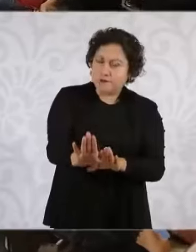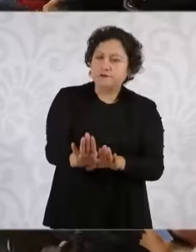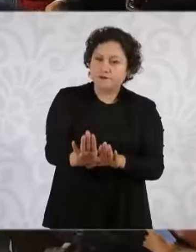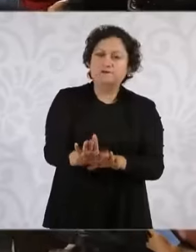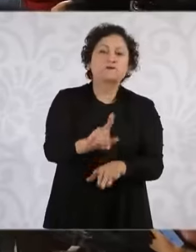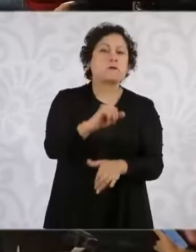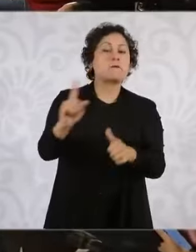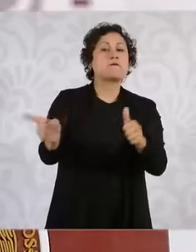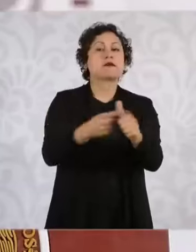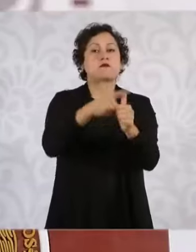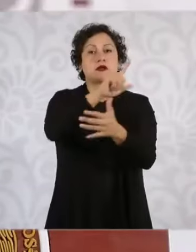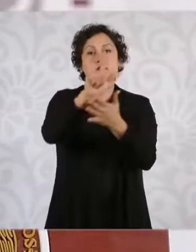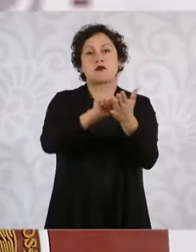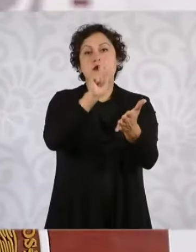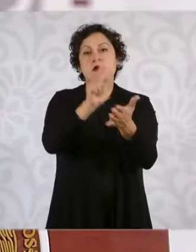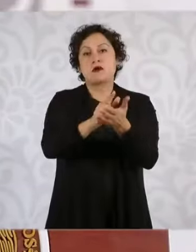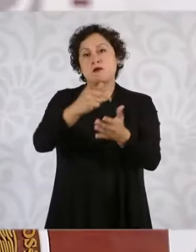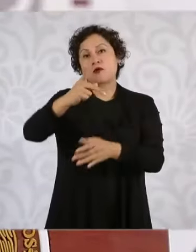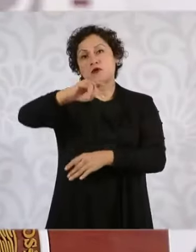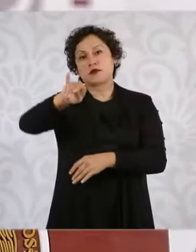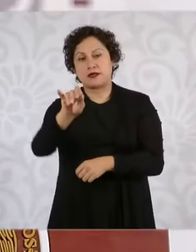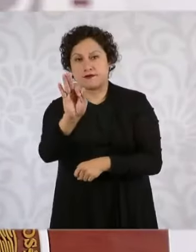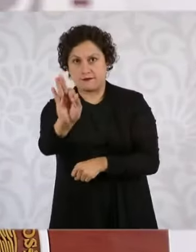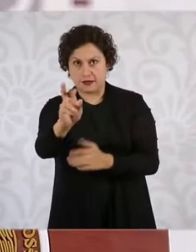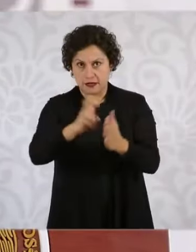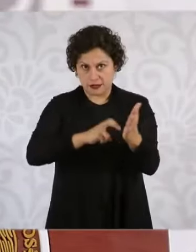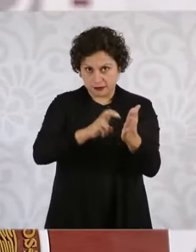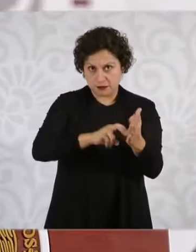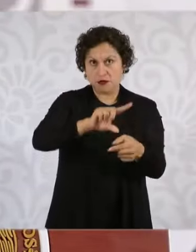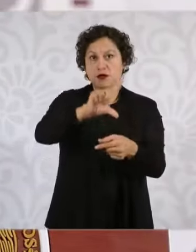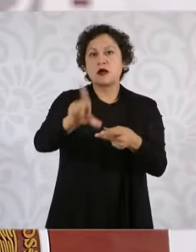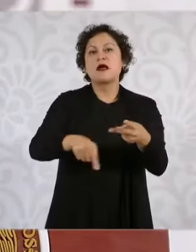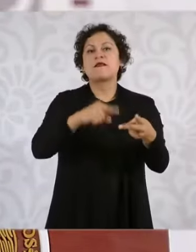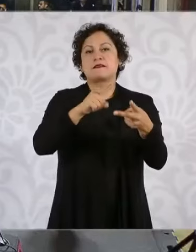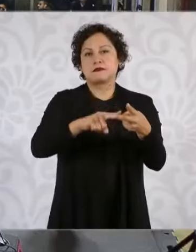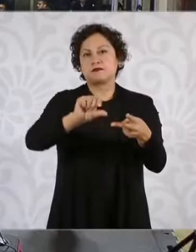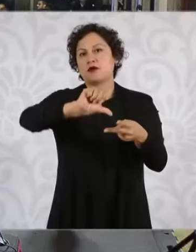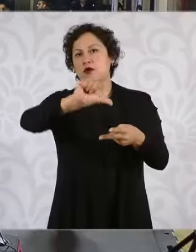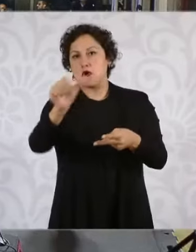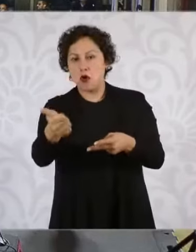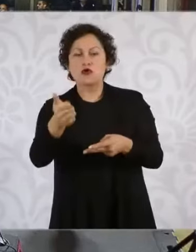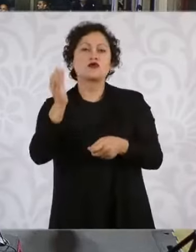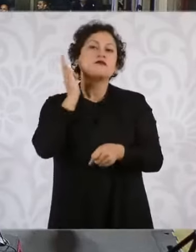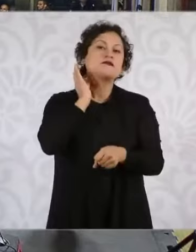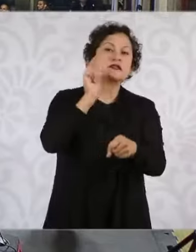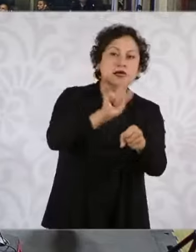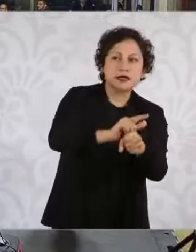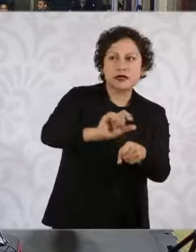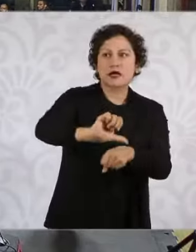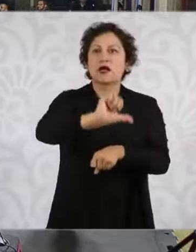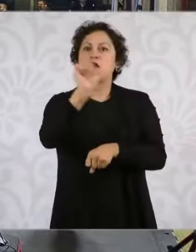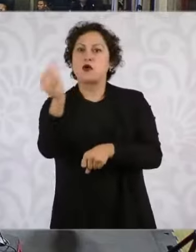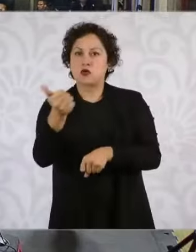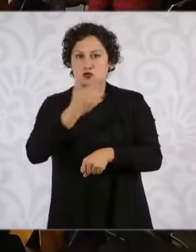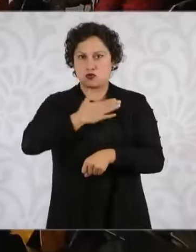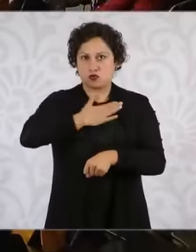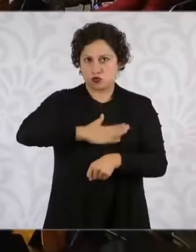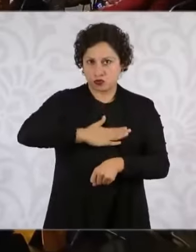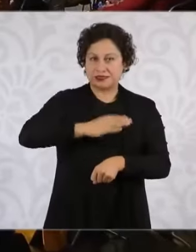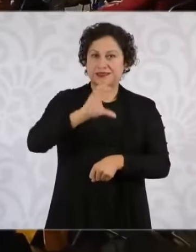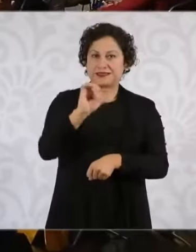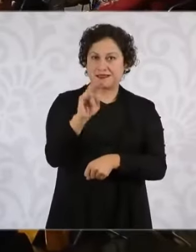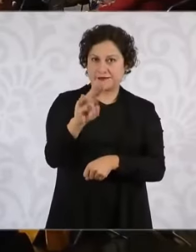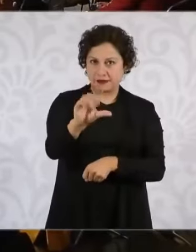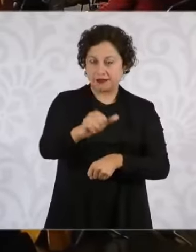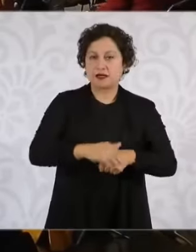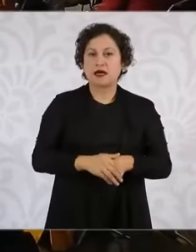después nos sentamos a revisar el tema de fiscalías y justicia cívica. Porque de ahí vienen sus cifras, van a venir las cifras que se